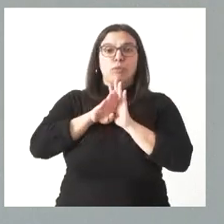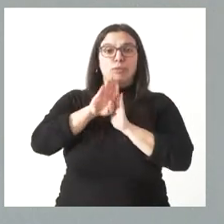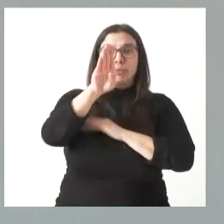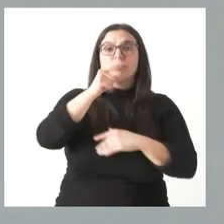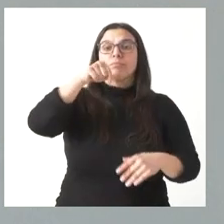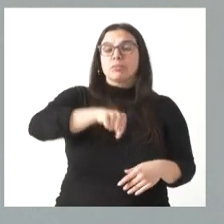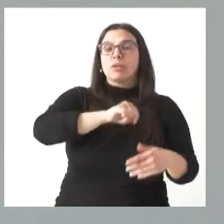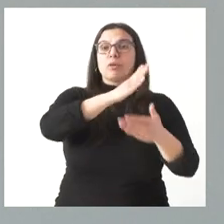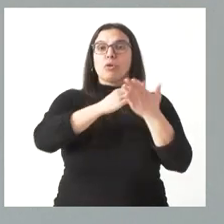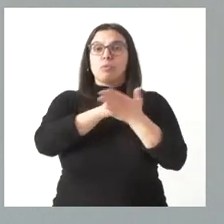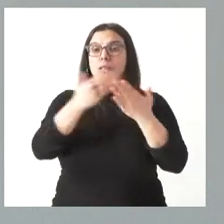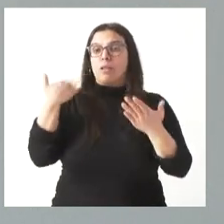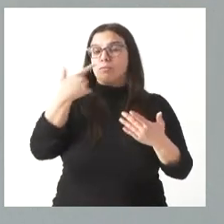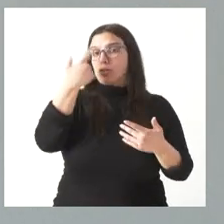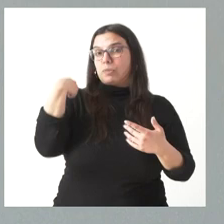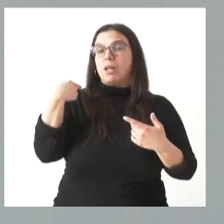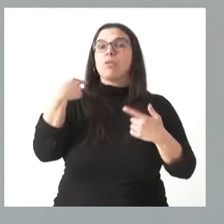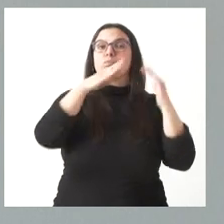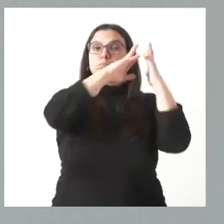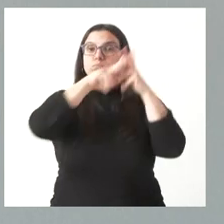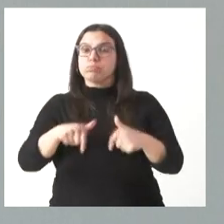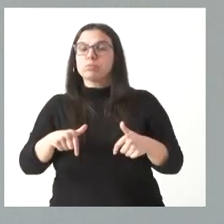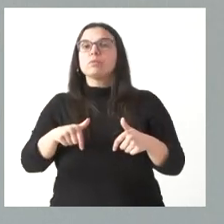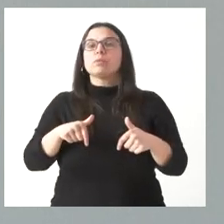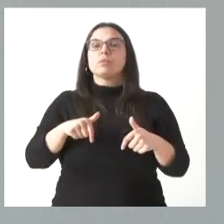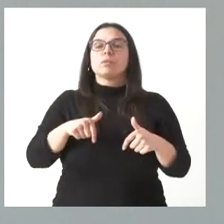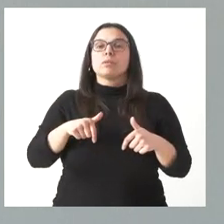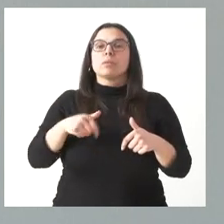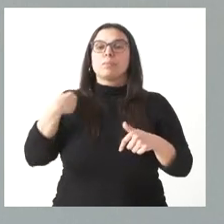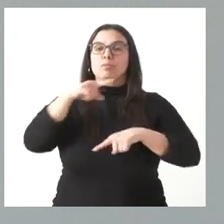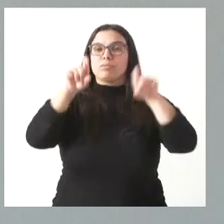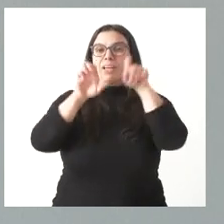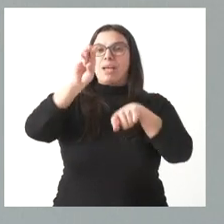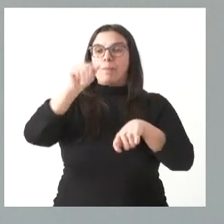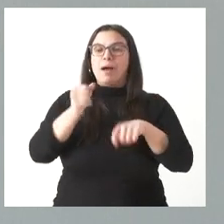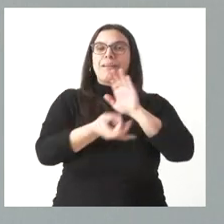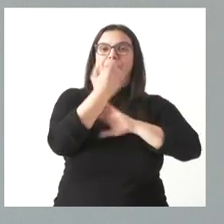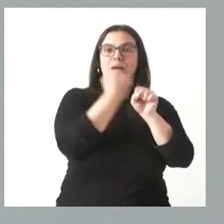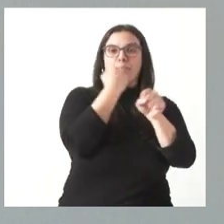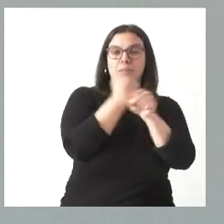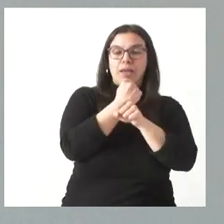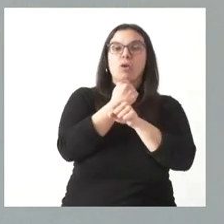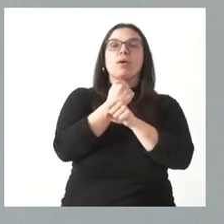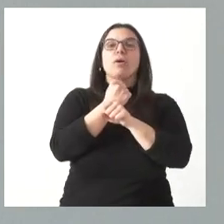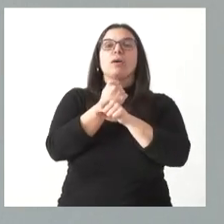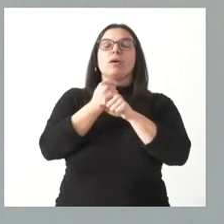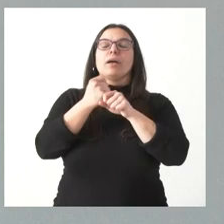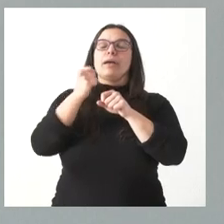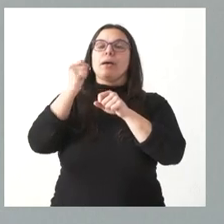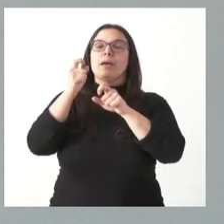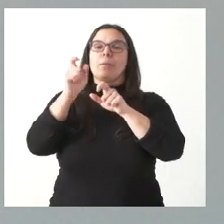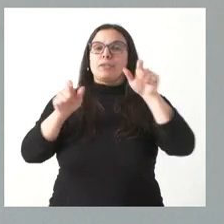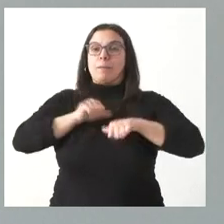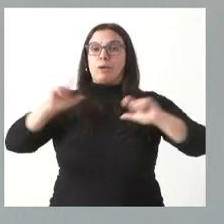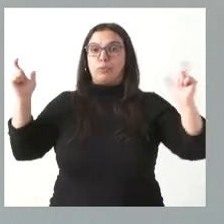comunidad autónoma cerró el año pasado según los datos de la encuesta de población activa, creando empleo, aumentando los activos, bajando la tasa de paro y haciendo,